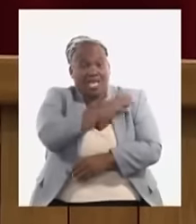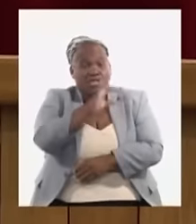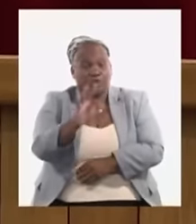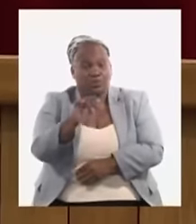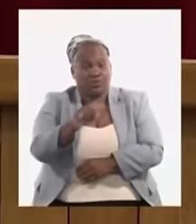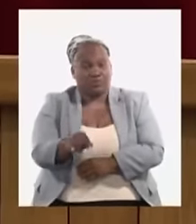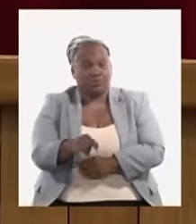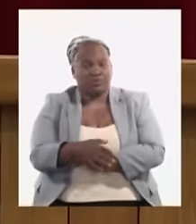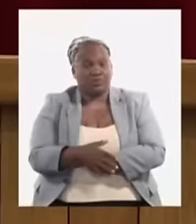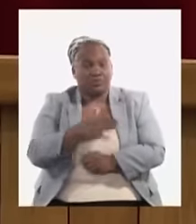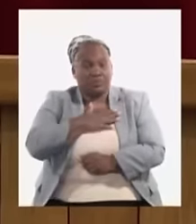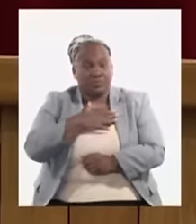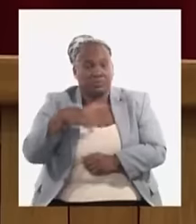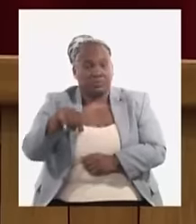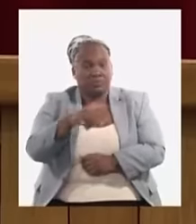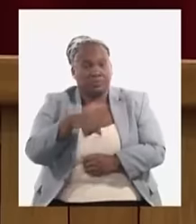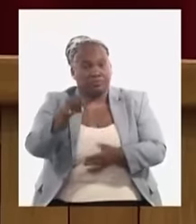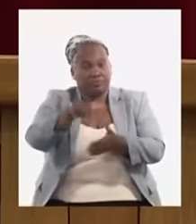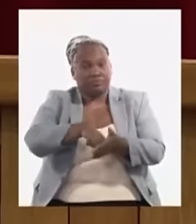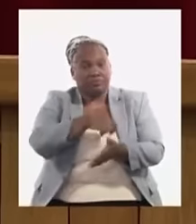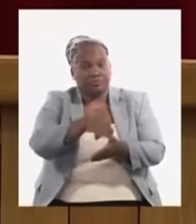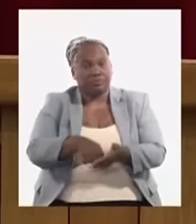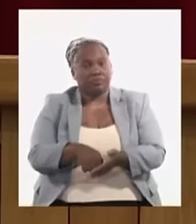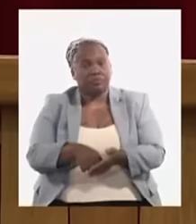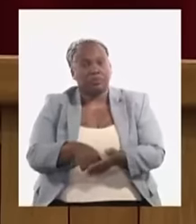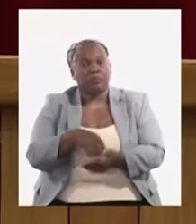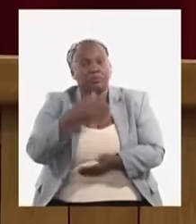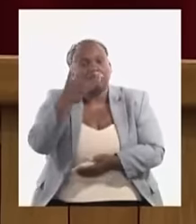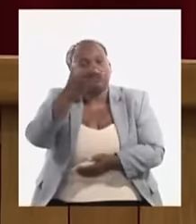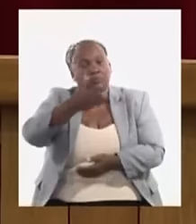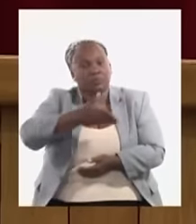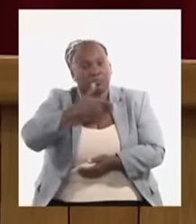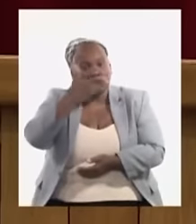nosotros tenemos prevista hacer una intervención